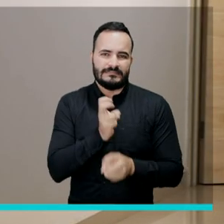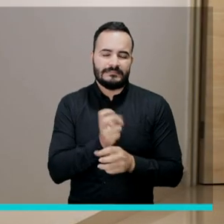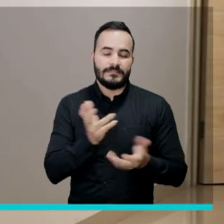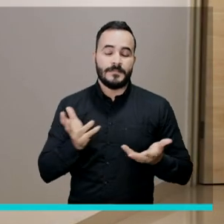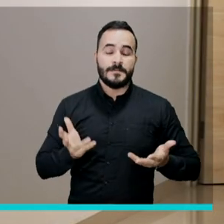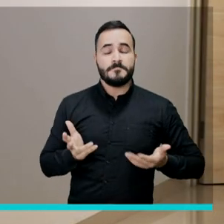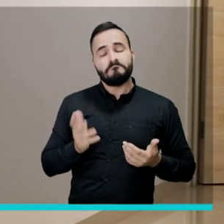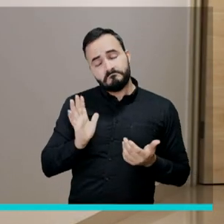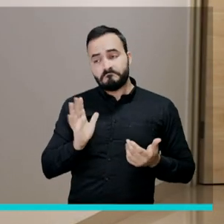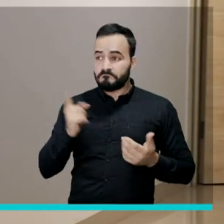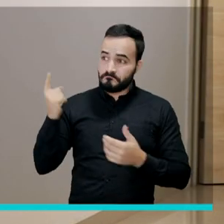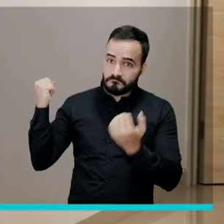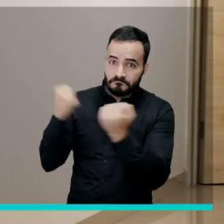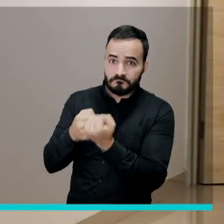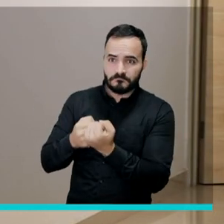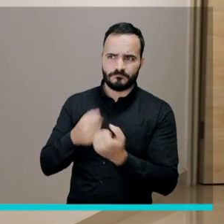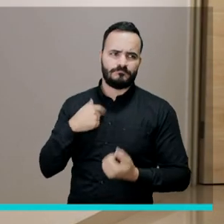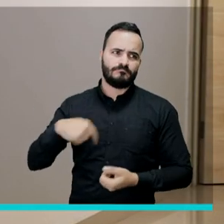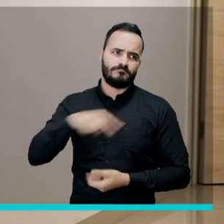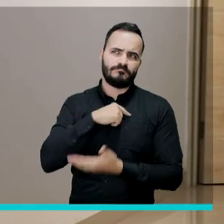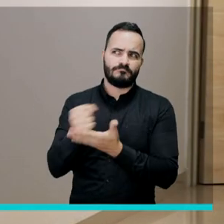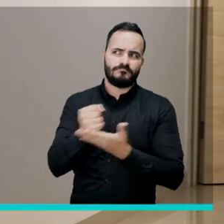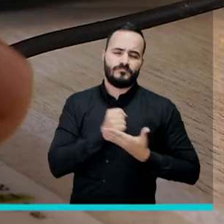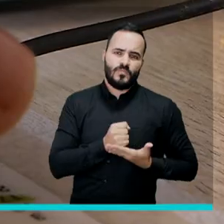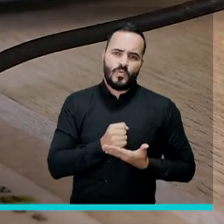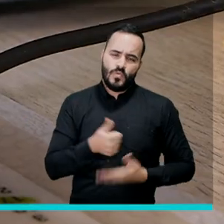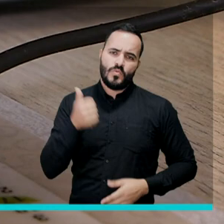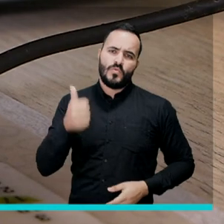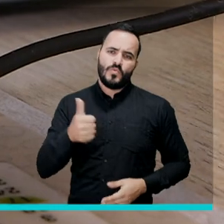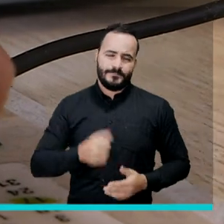beneficio nos ha contribuido bastante.